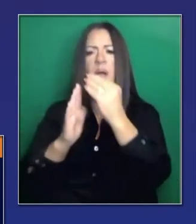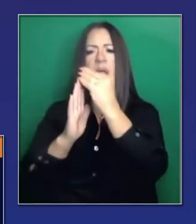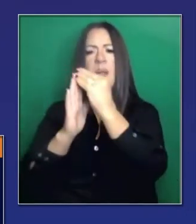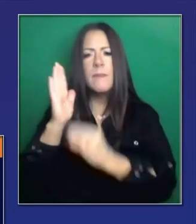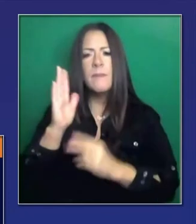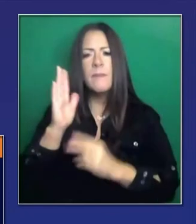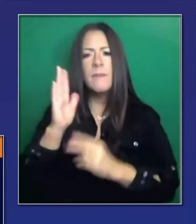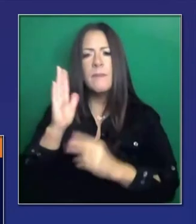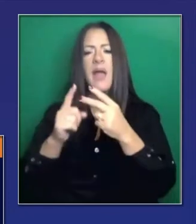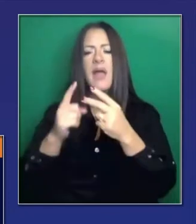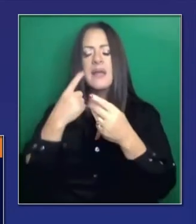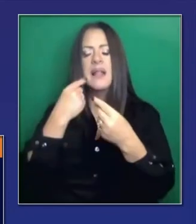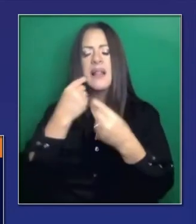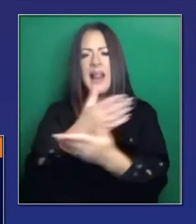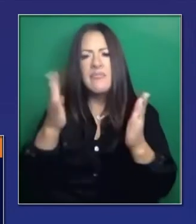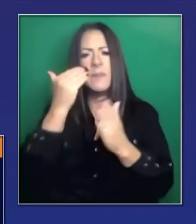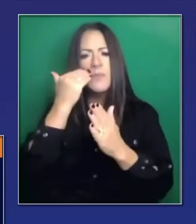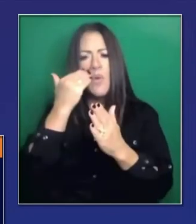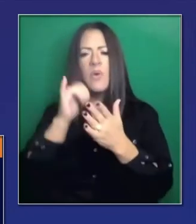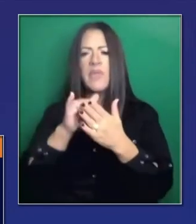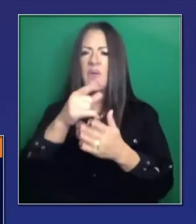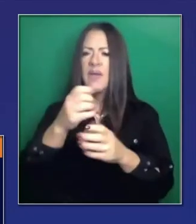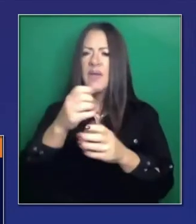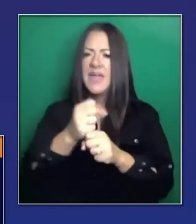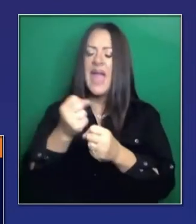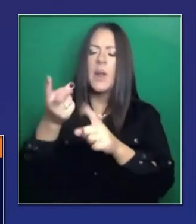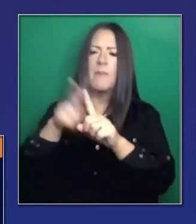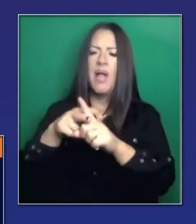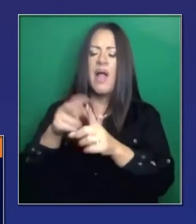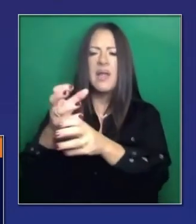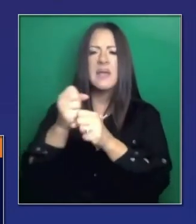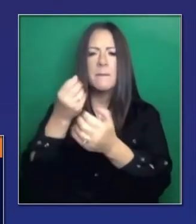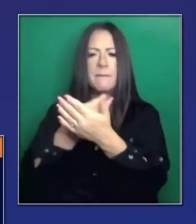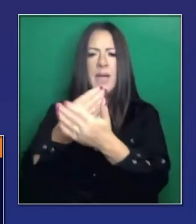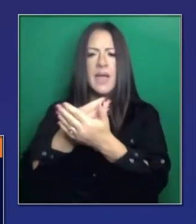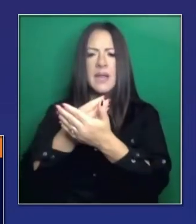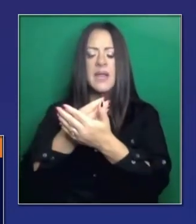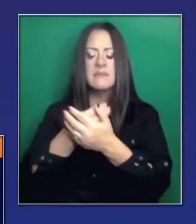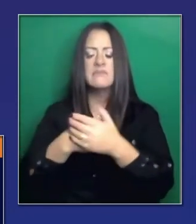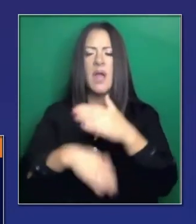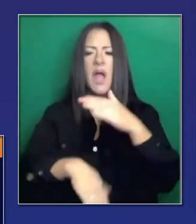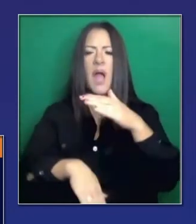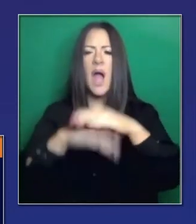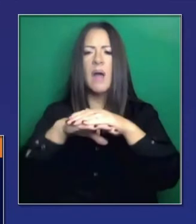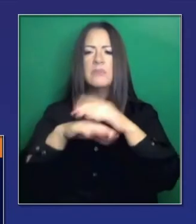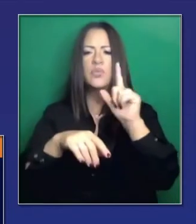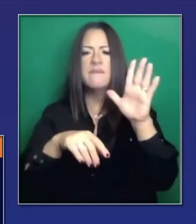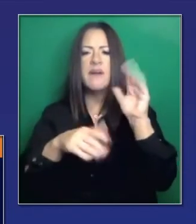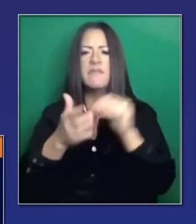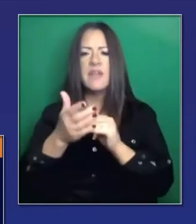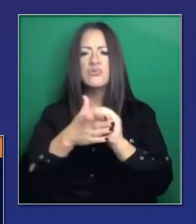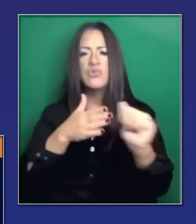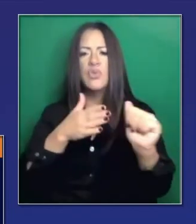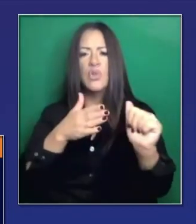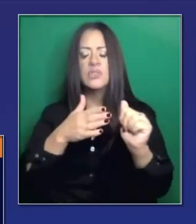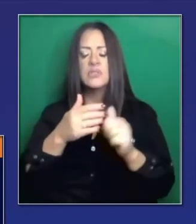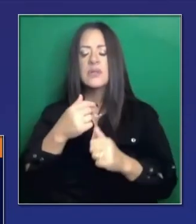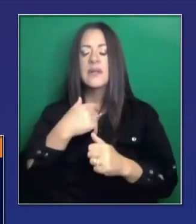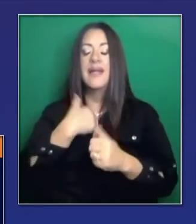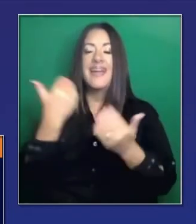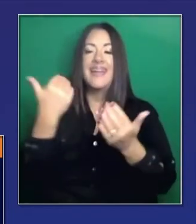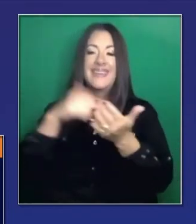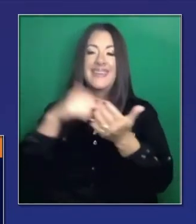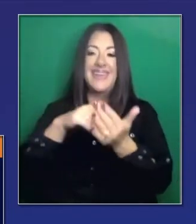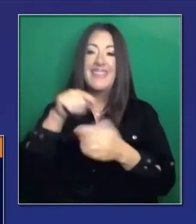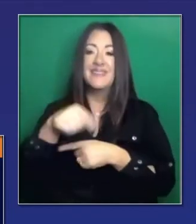para informarles de la oportunidad de obtener este apoyo, esta subvención federal. Y les